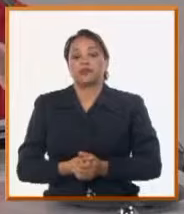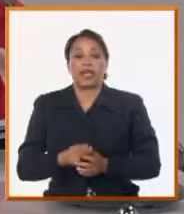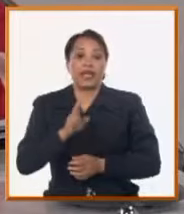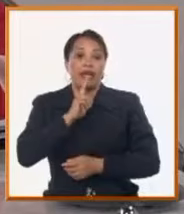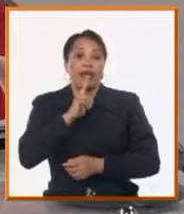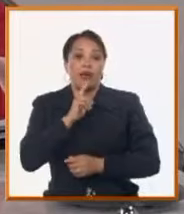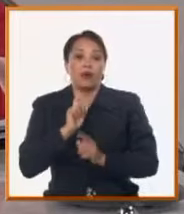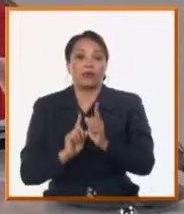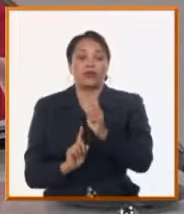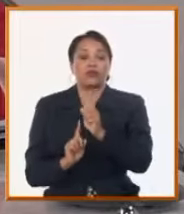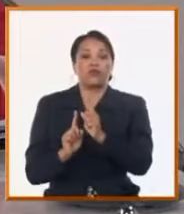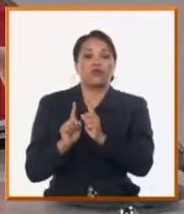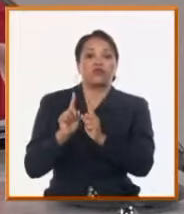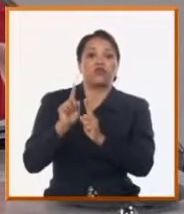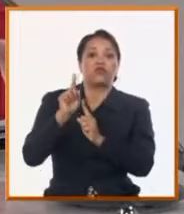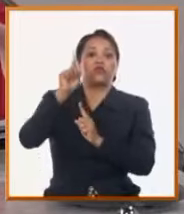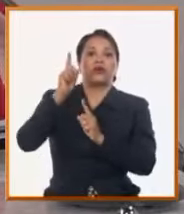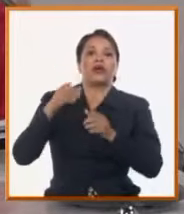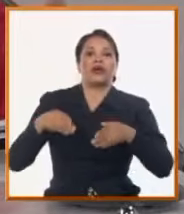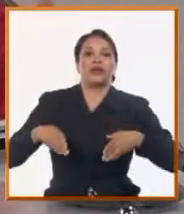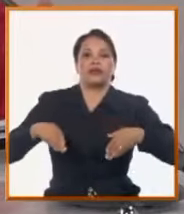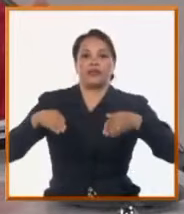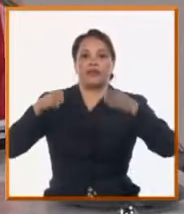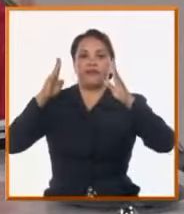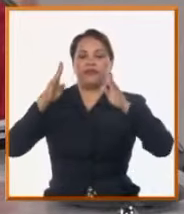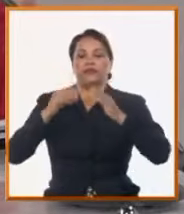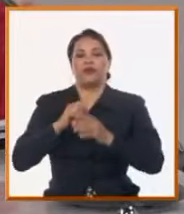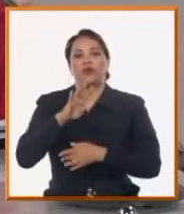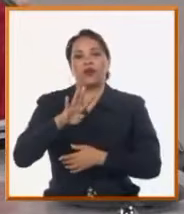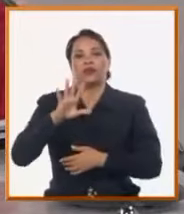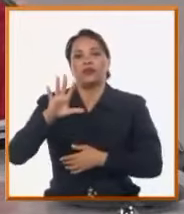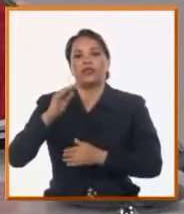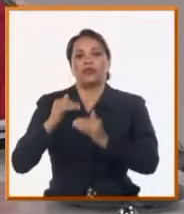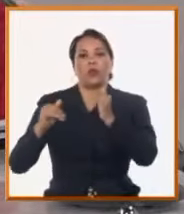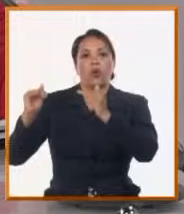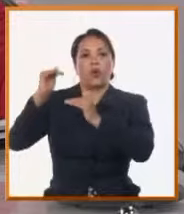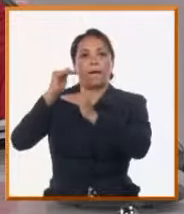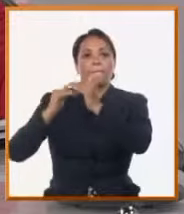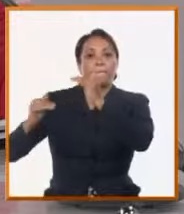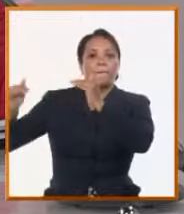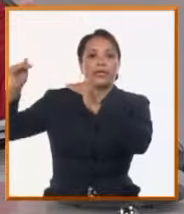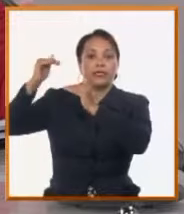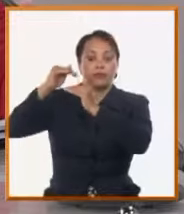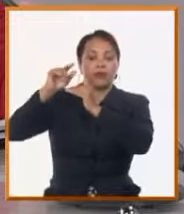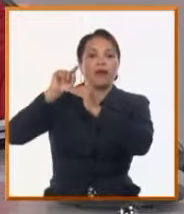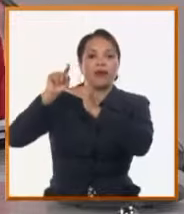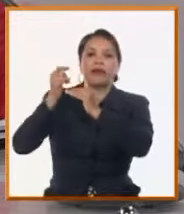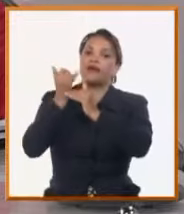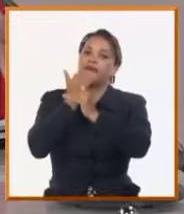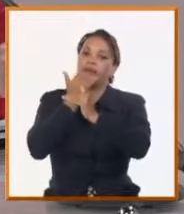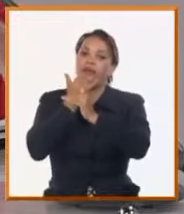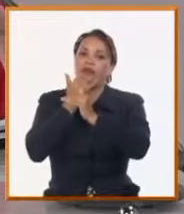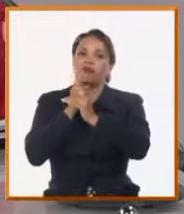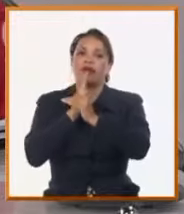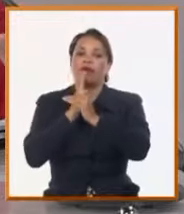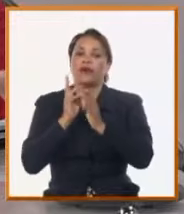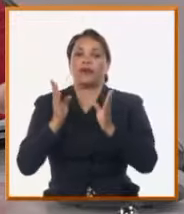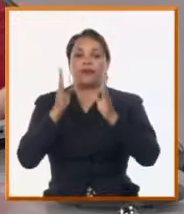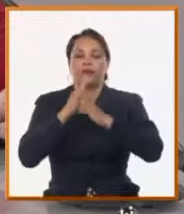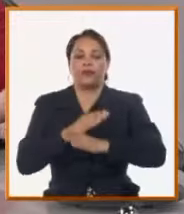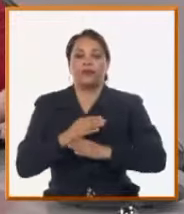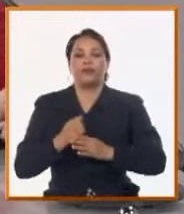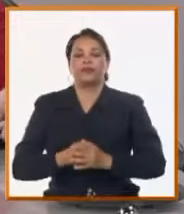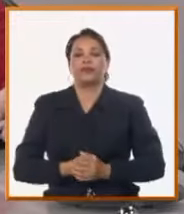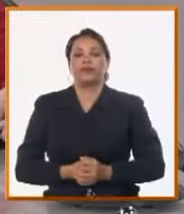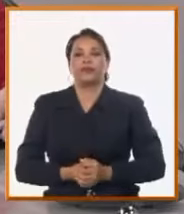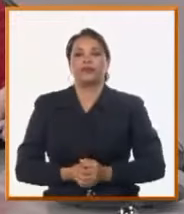pueda subir a los apartamentos del cuarto, quinto piso fundamentalmente, que son los lugares que más se afectan ante cualquier tipo de contingencia, ante cualquier tipo